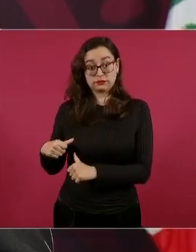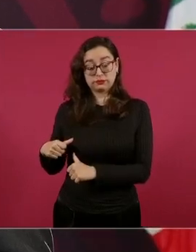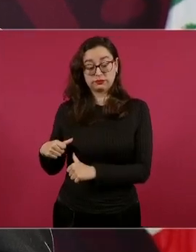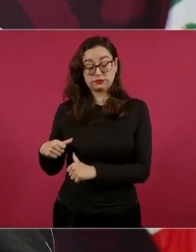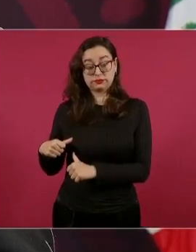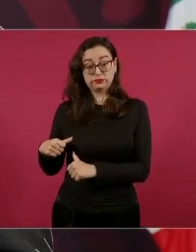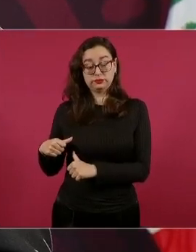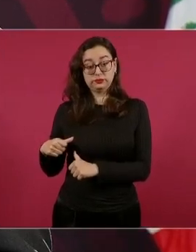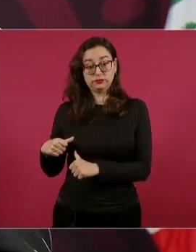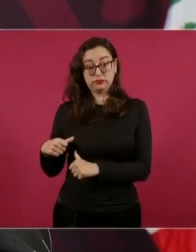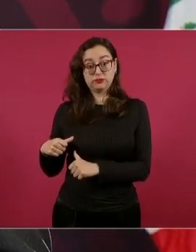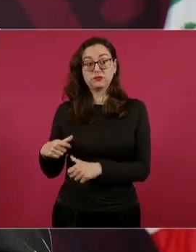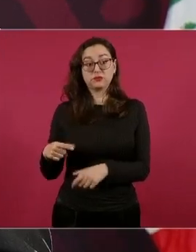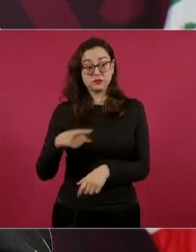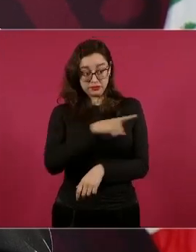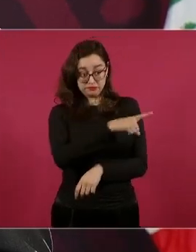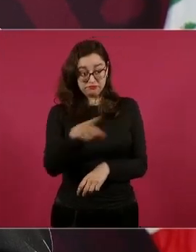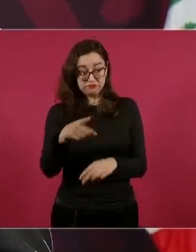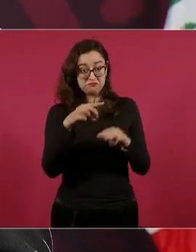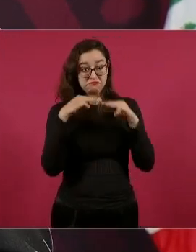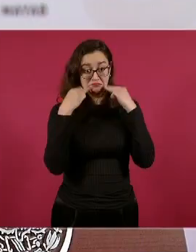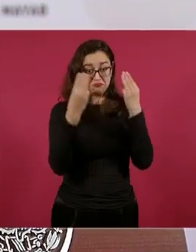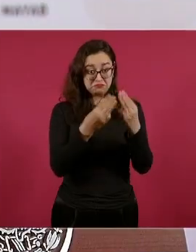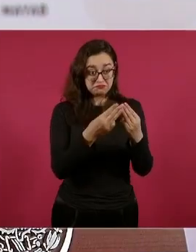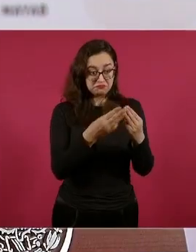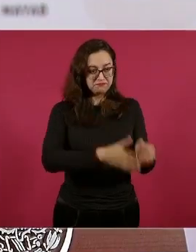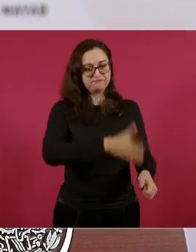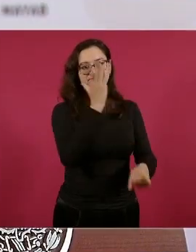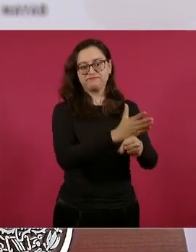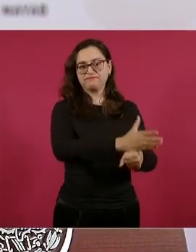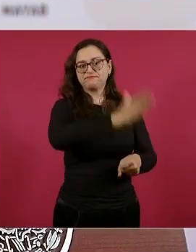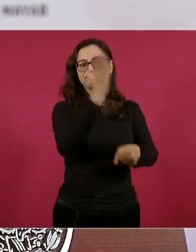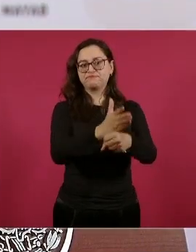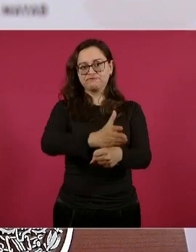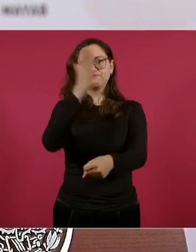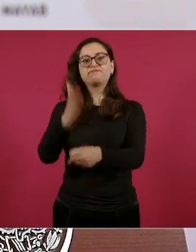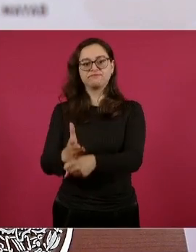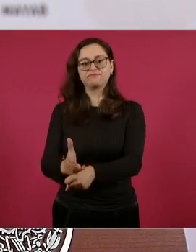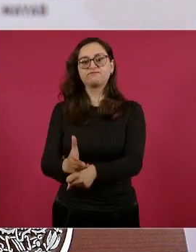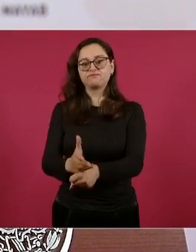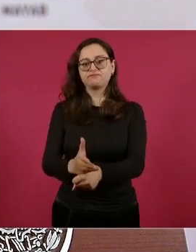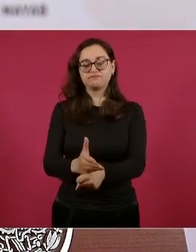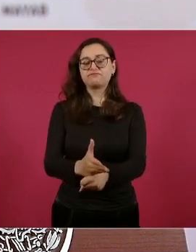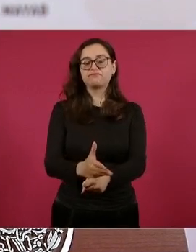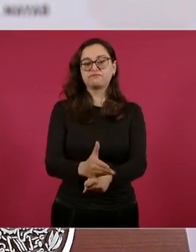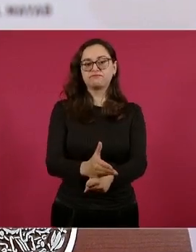la impunidad, que